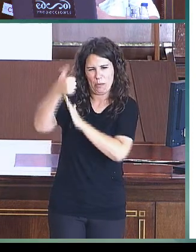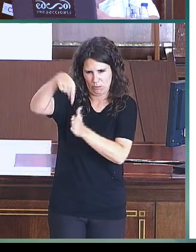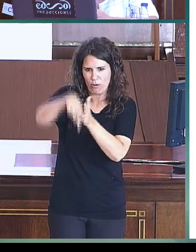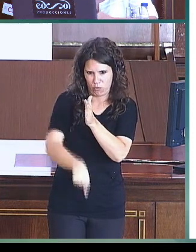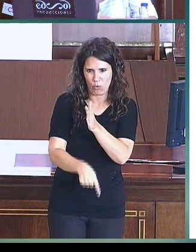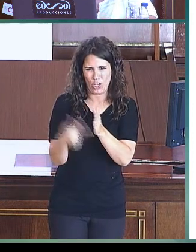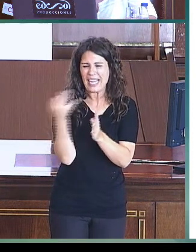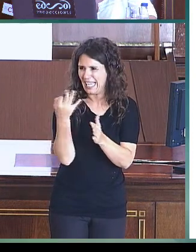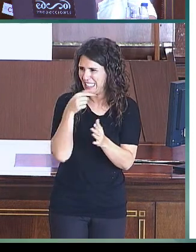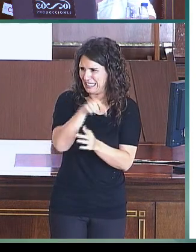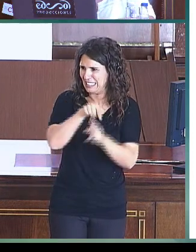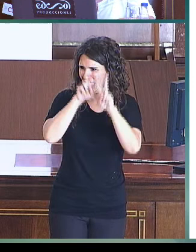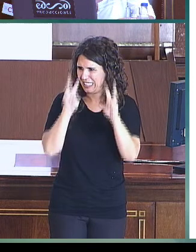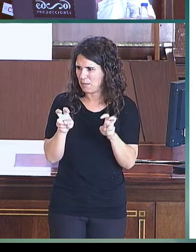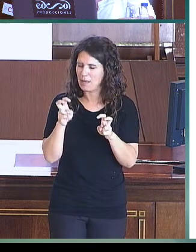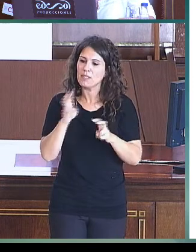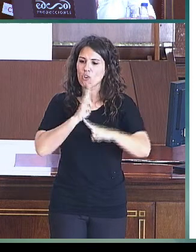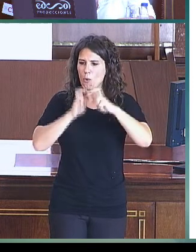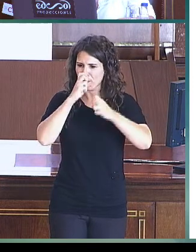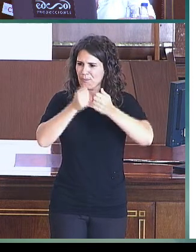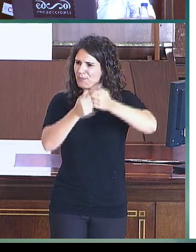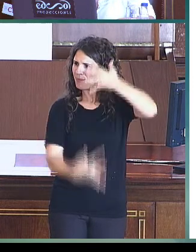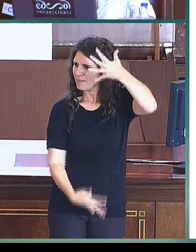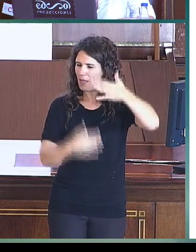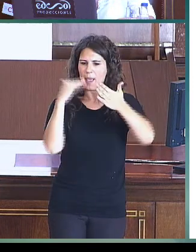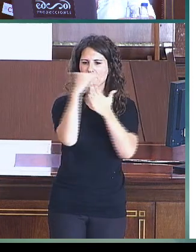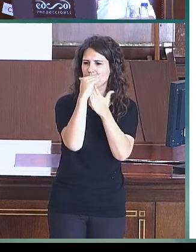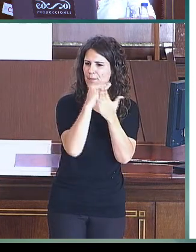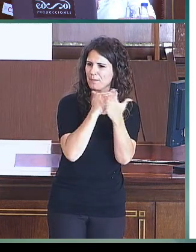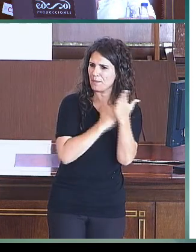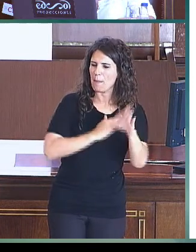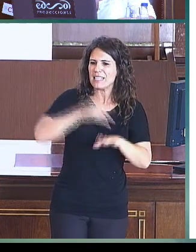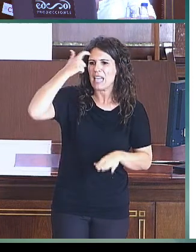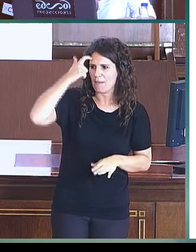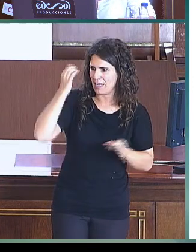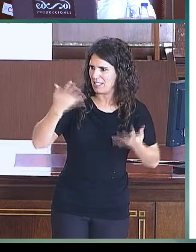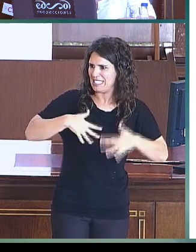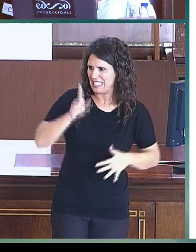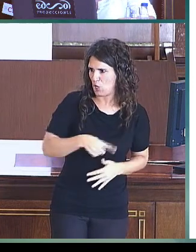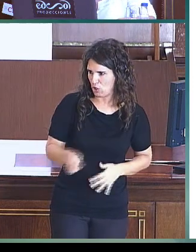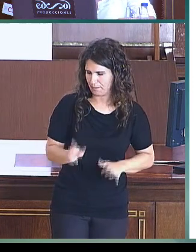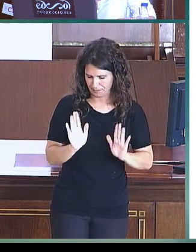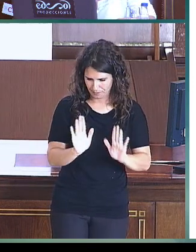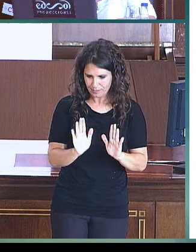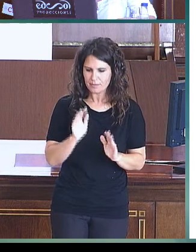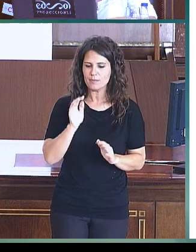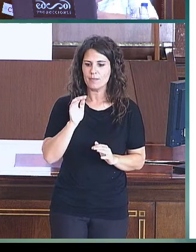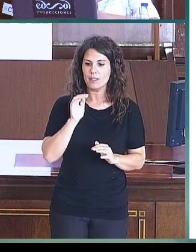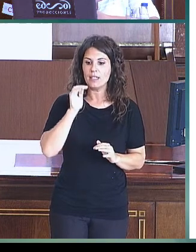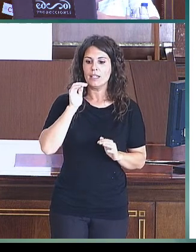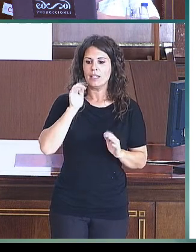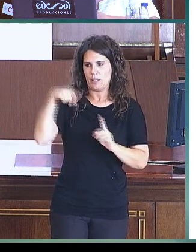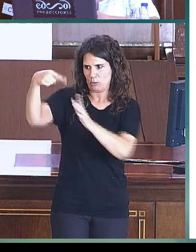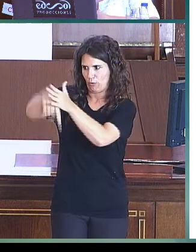en qué consistía este inventario. Esta evaluación la llevamos a cabo durante tres años.